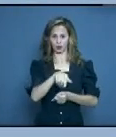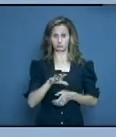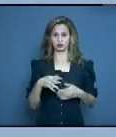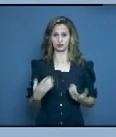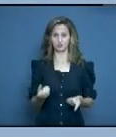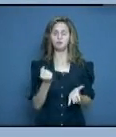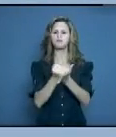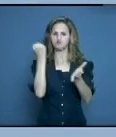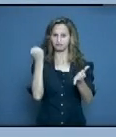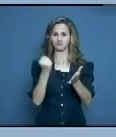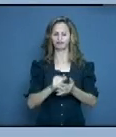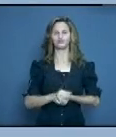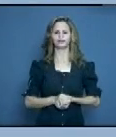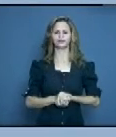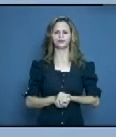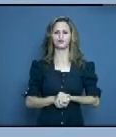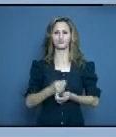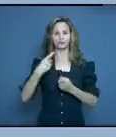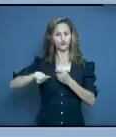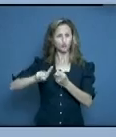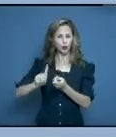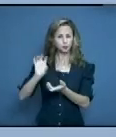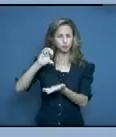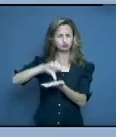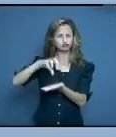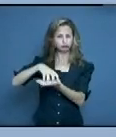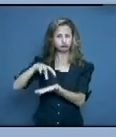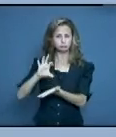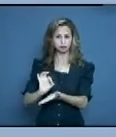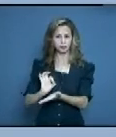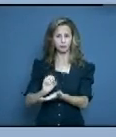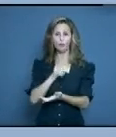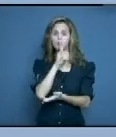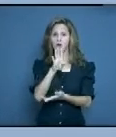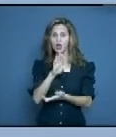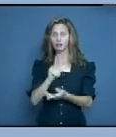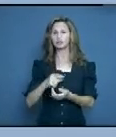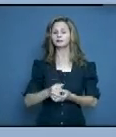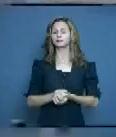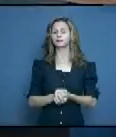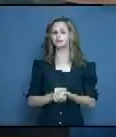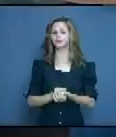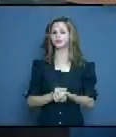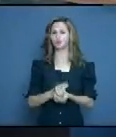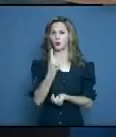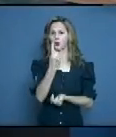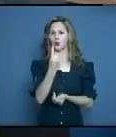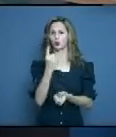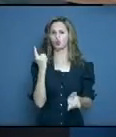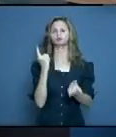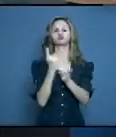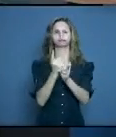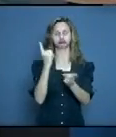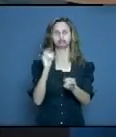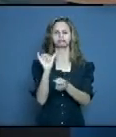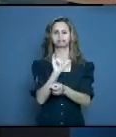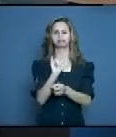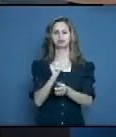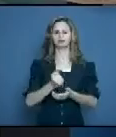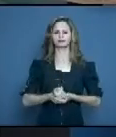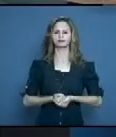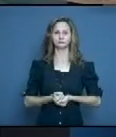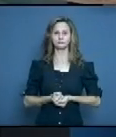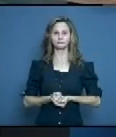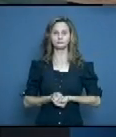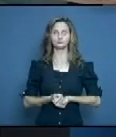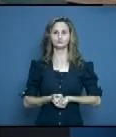confirmados. Y del área de salud, el propio municipio, el área de salud, José Manuel Ricardo. Un caso contacto de confirmados. Vamos